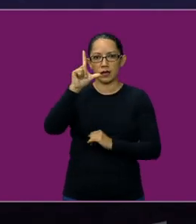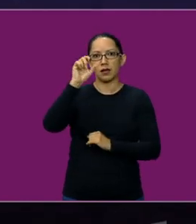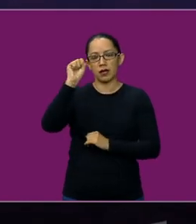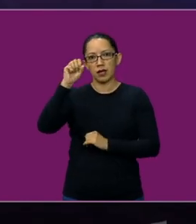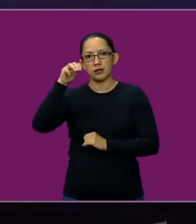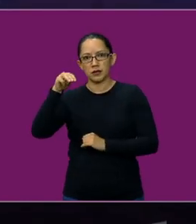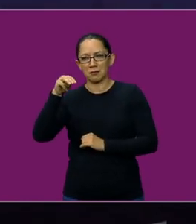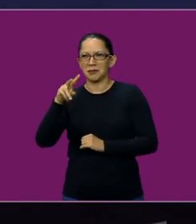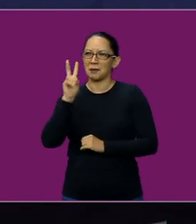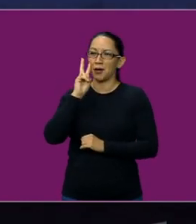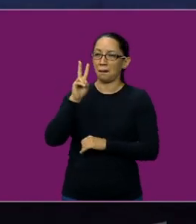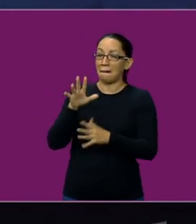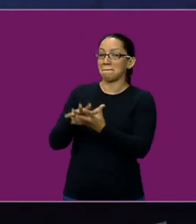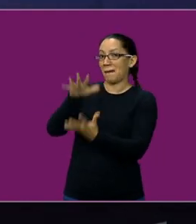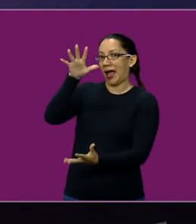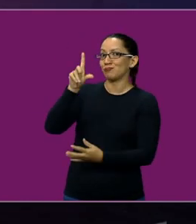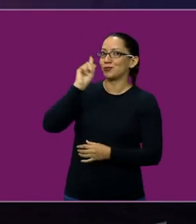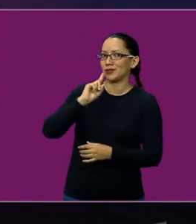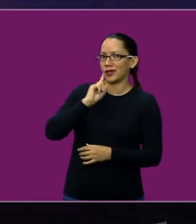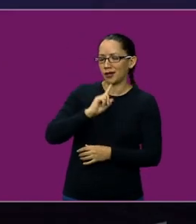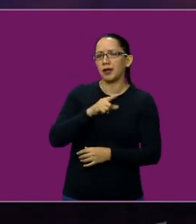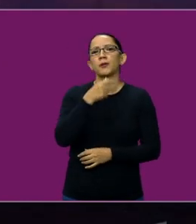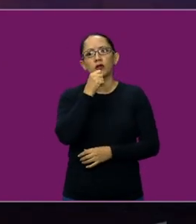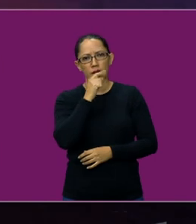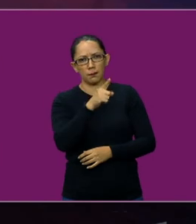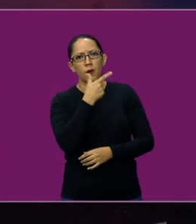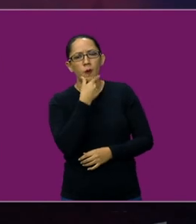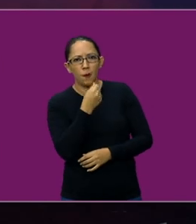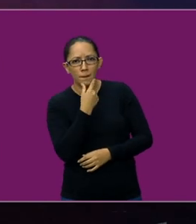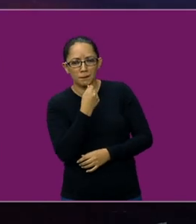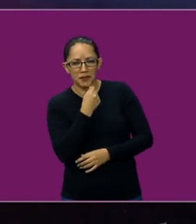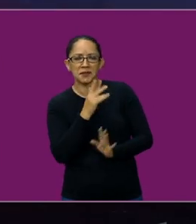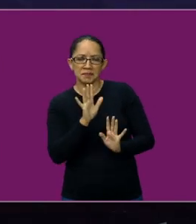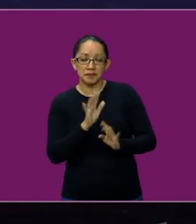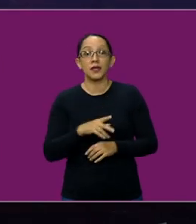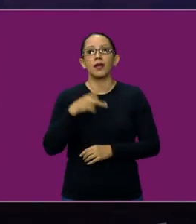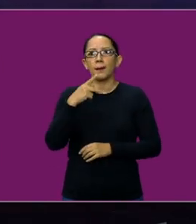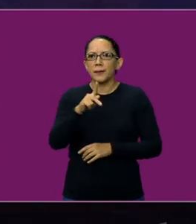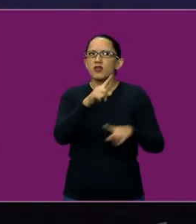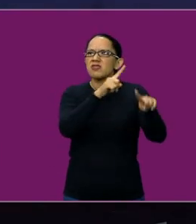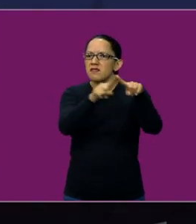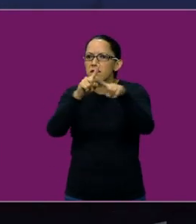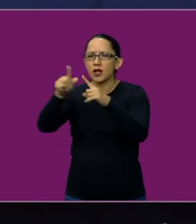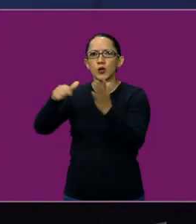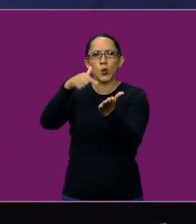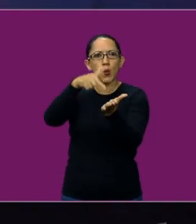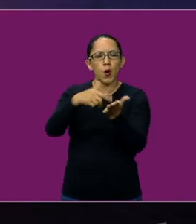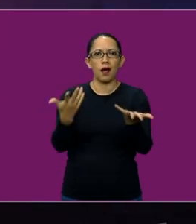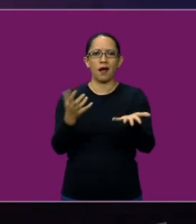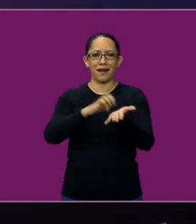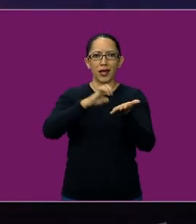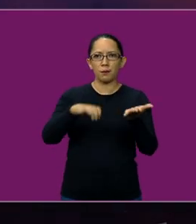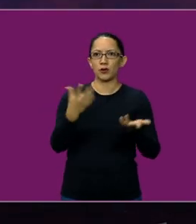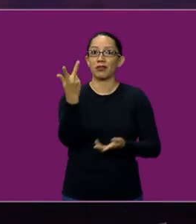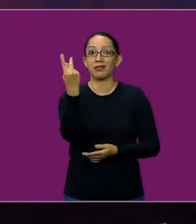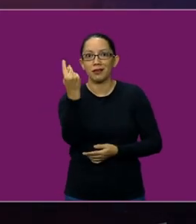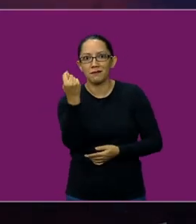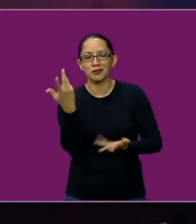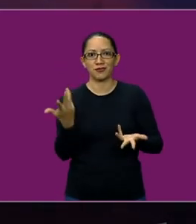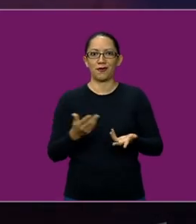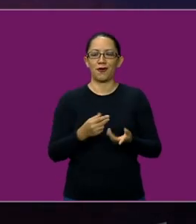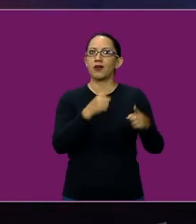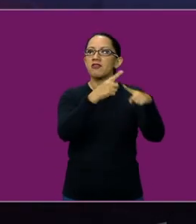más mujeres que hombres. pero que estén en los diferentes espacios como esto, ¿no? Exacto. televisión, los eventos públicos,